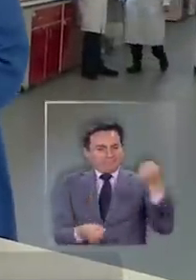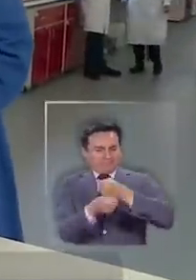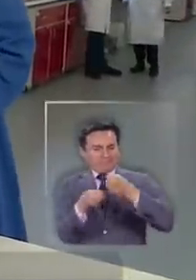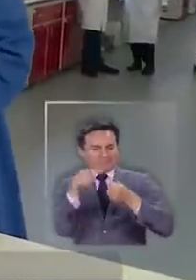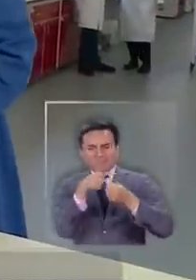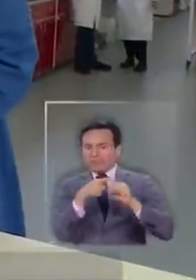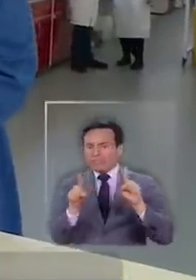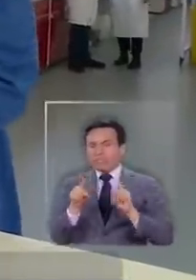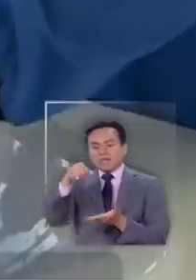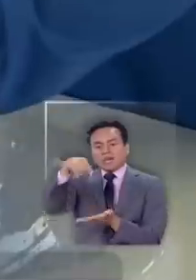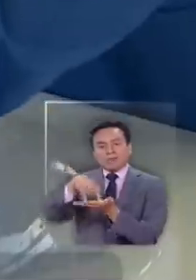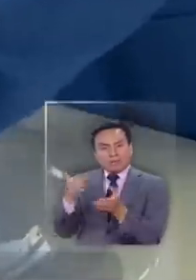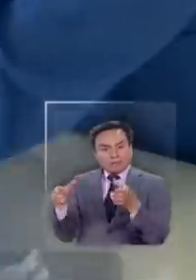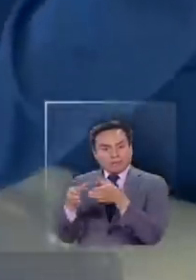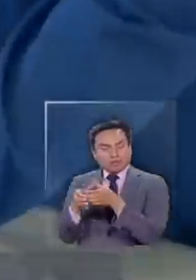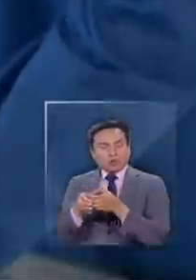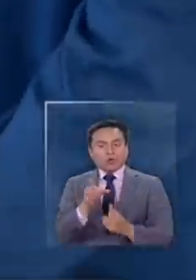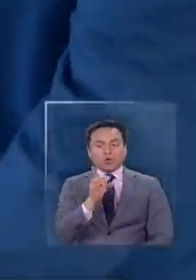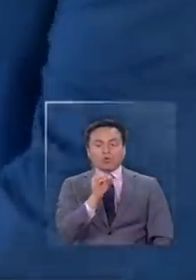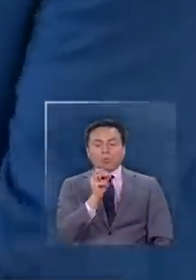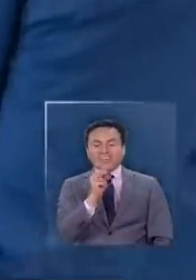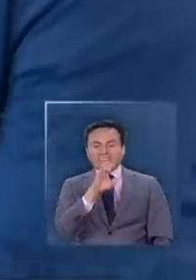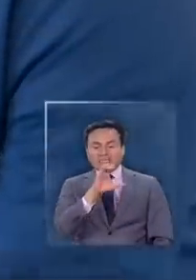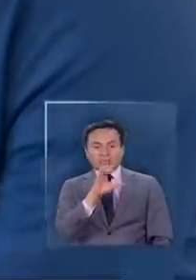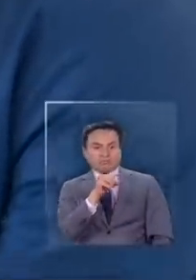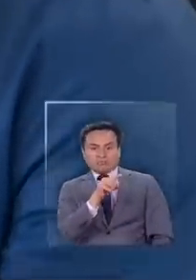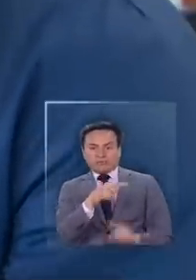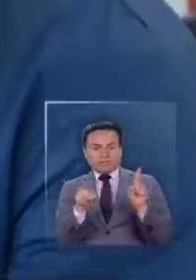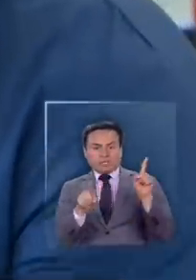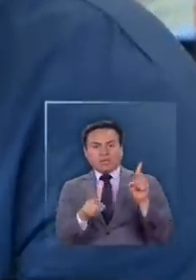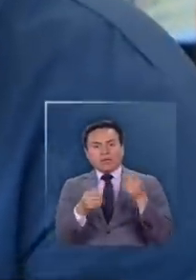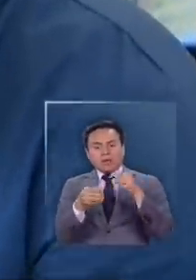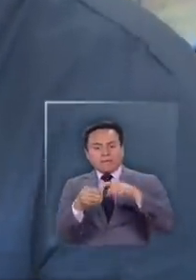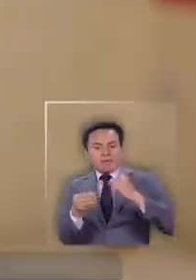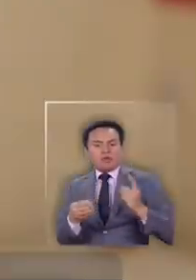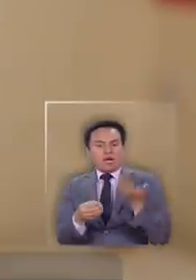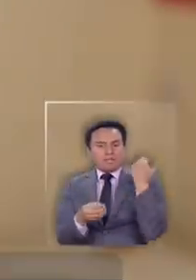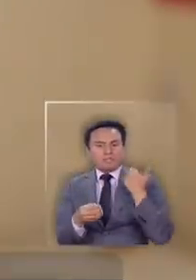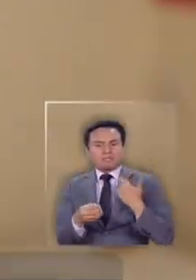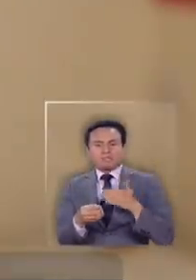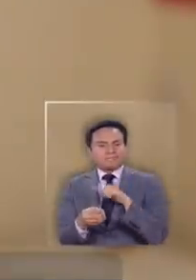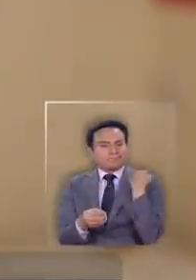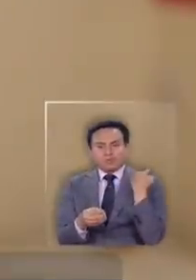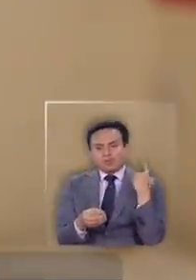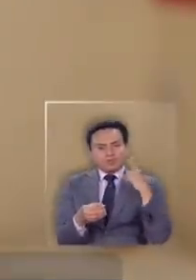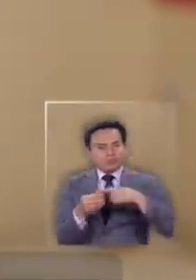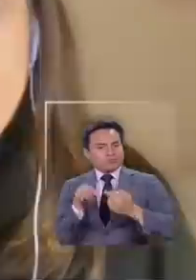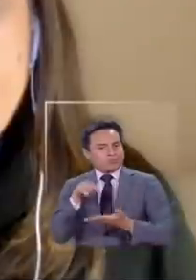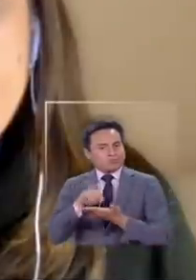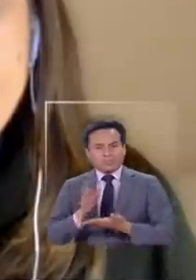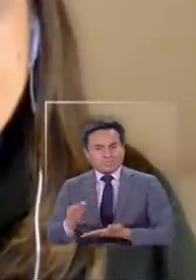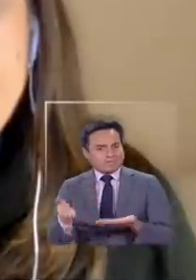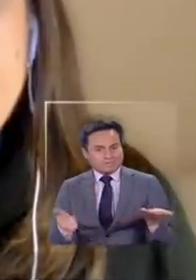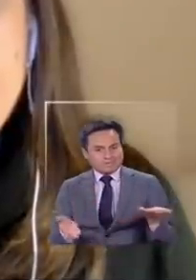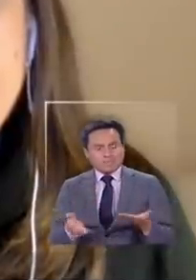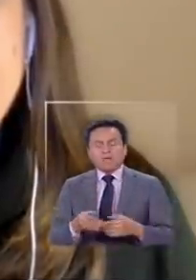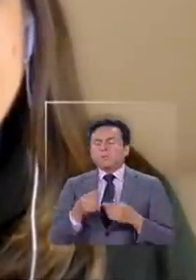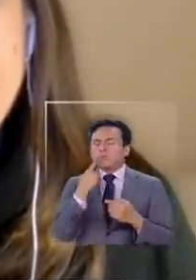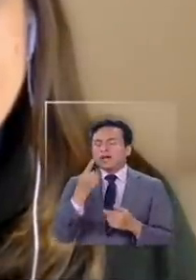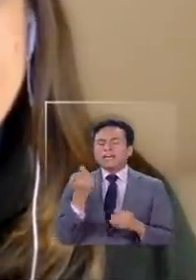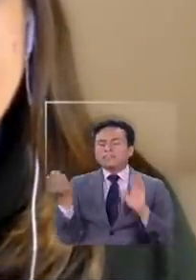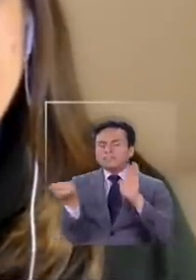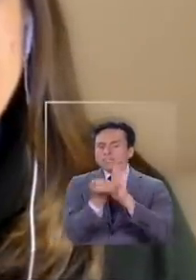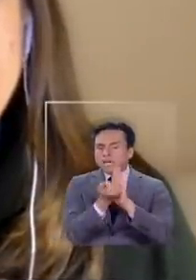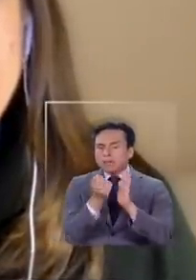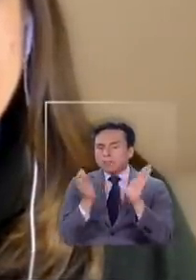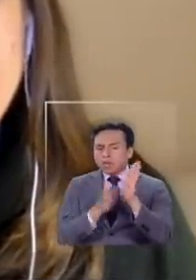miembros del Parlamento. Dominic Raab, en cambio, perdió su escaño en el Parlamento en las últimas elecciones. ¿Y hay alguna señal